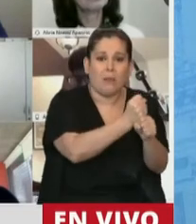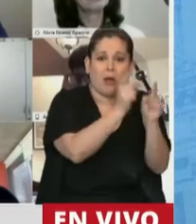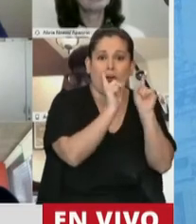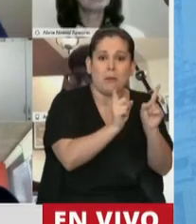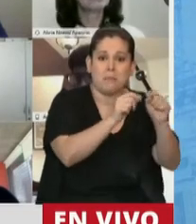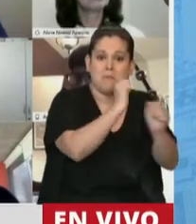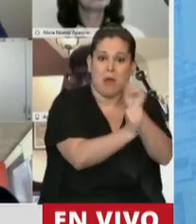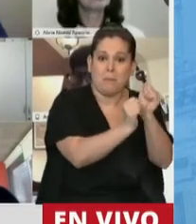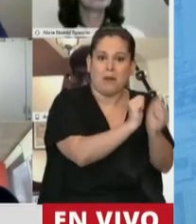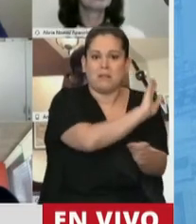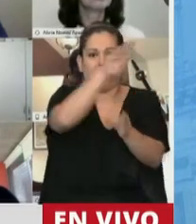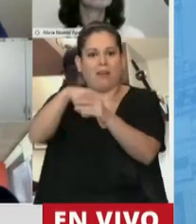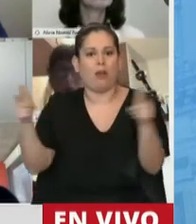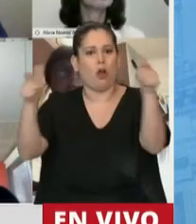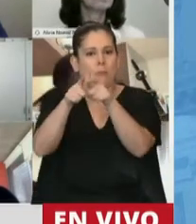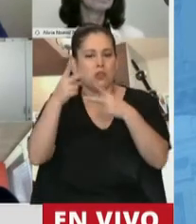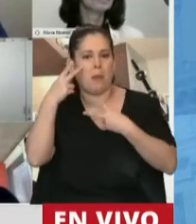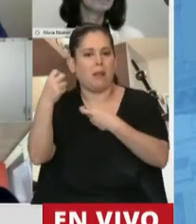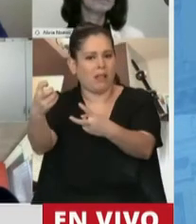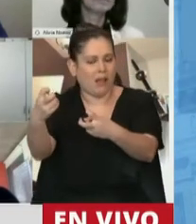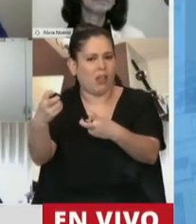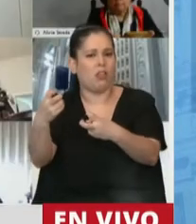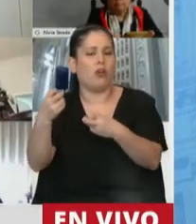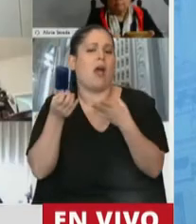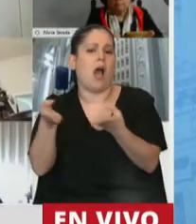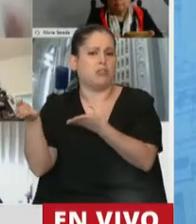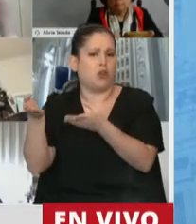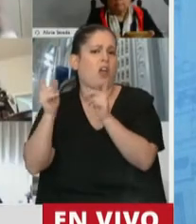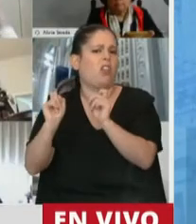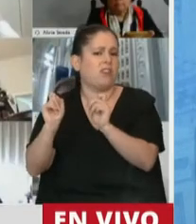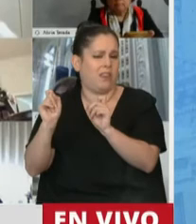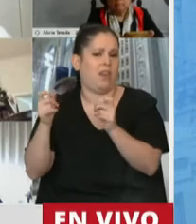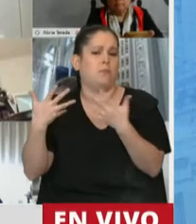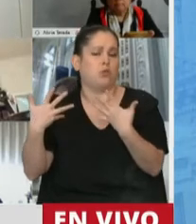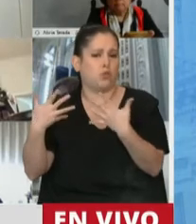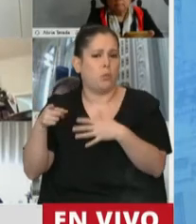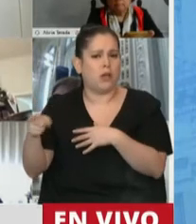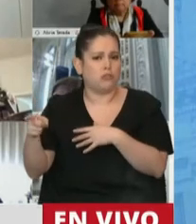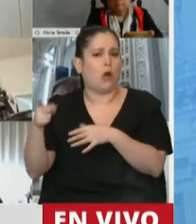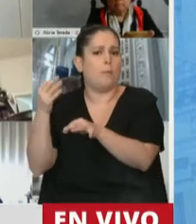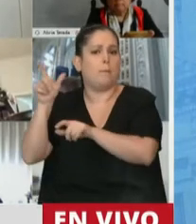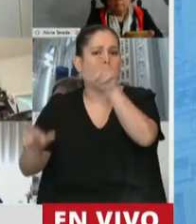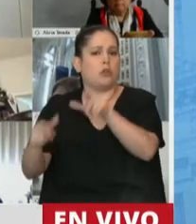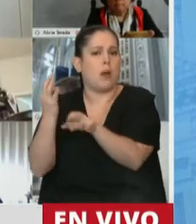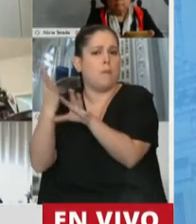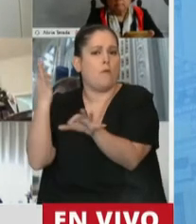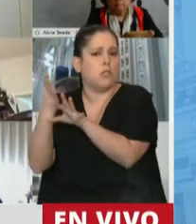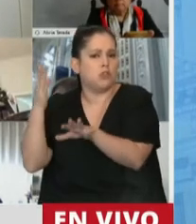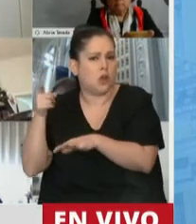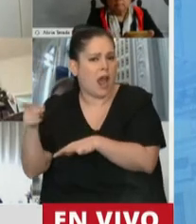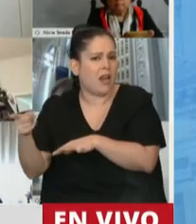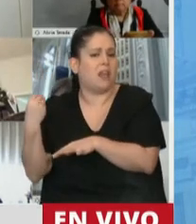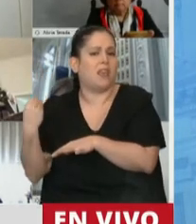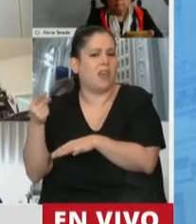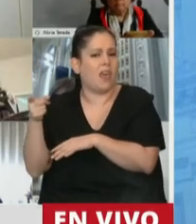trabajadores de Vicentín, asesorados, por supuesto, por profesionales que